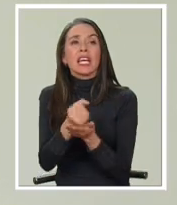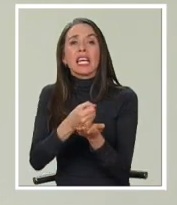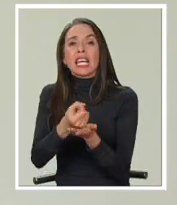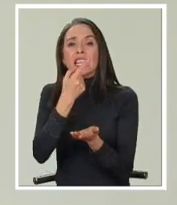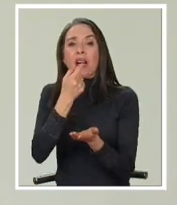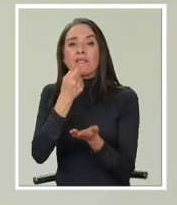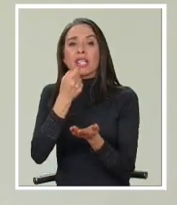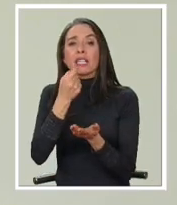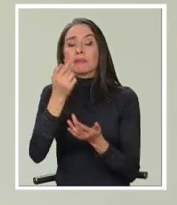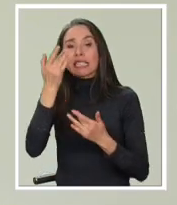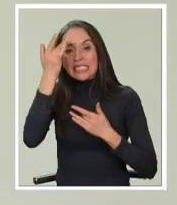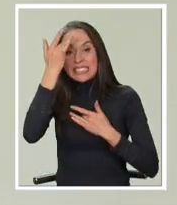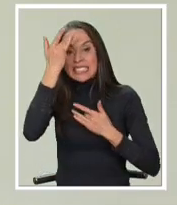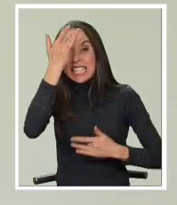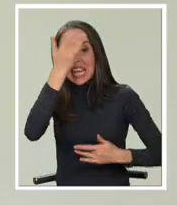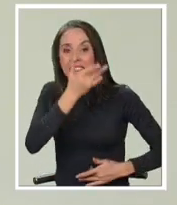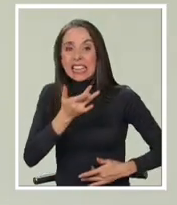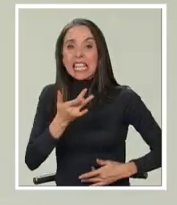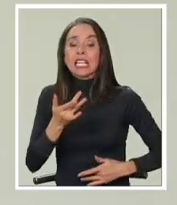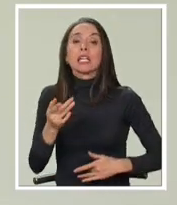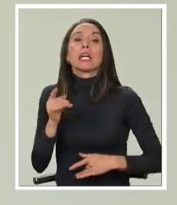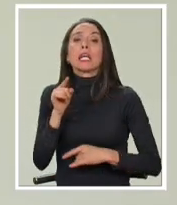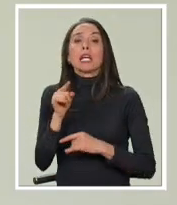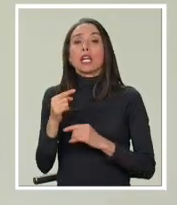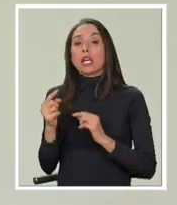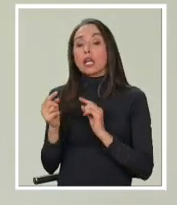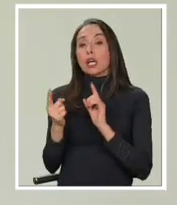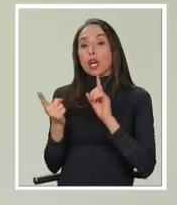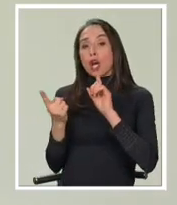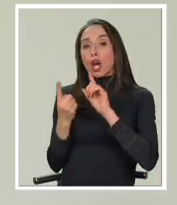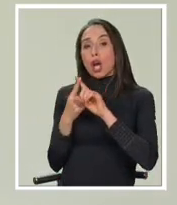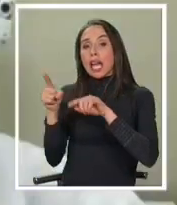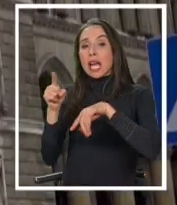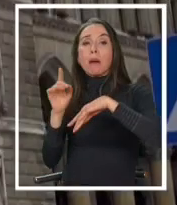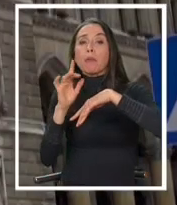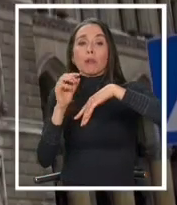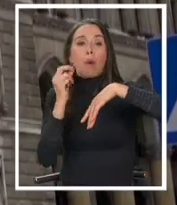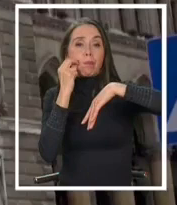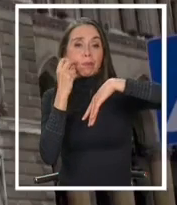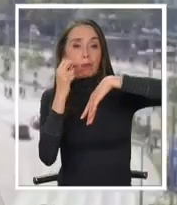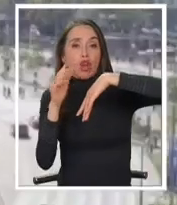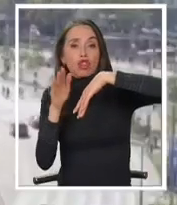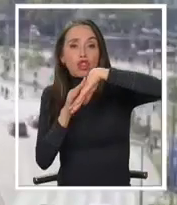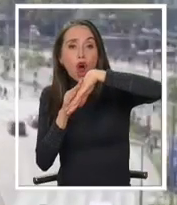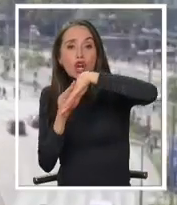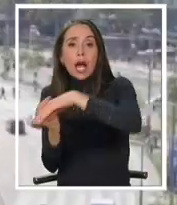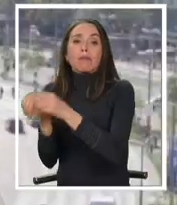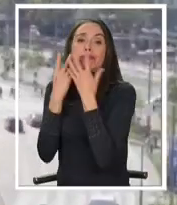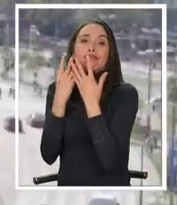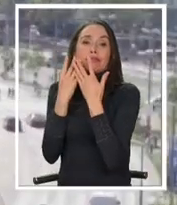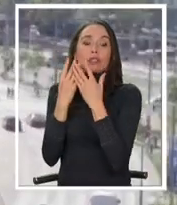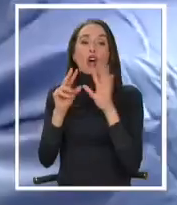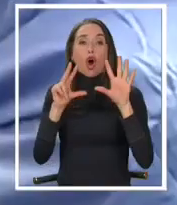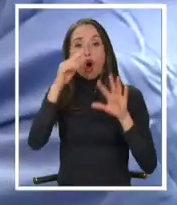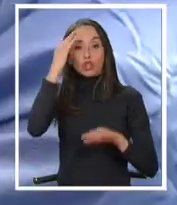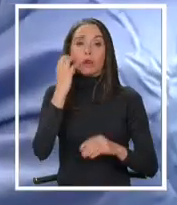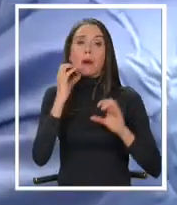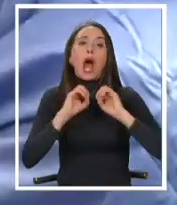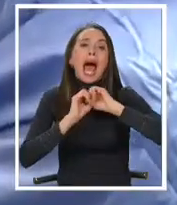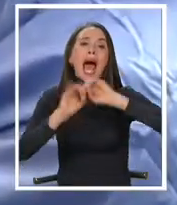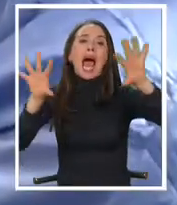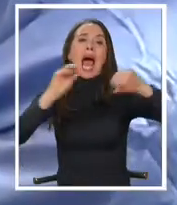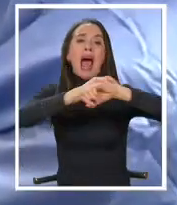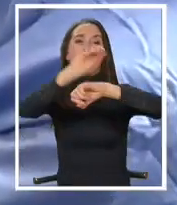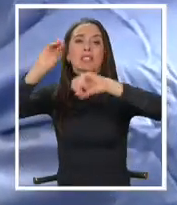sintomático. Recordemos que se contagia por contacto directo con las lesiones. Desde la alerta mundial el 8 de mayo el Ministerio de